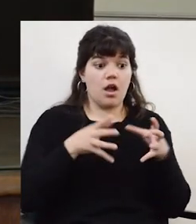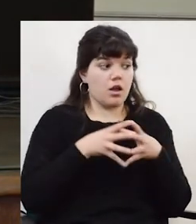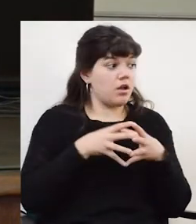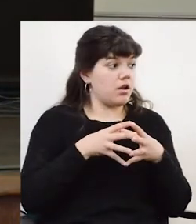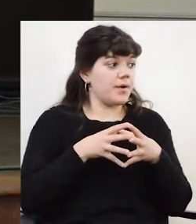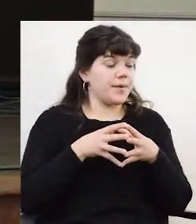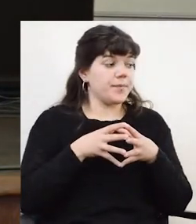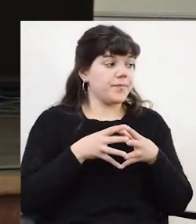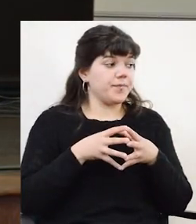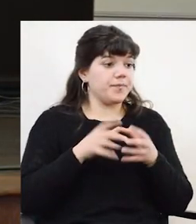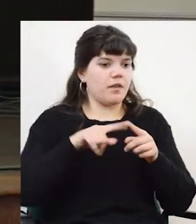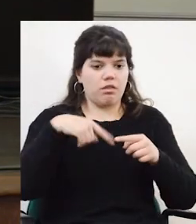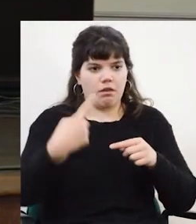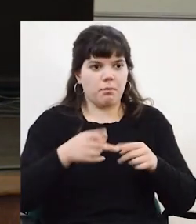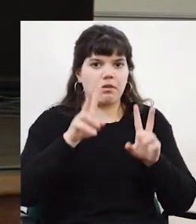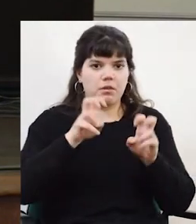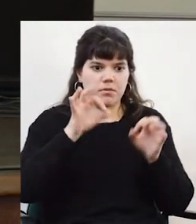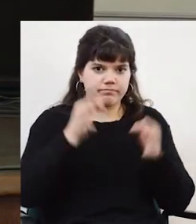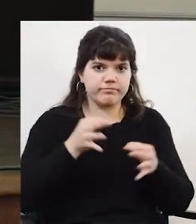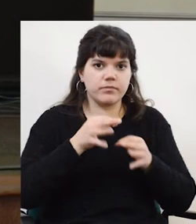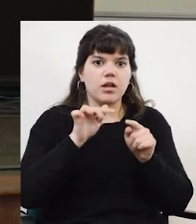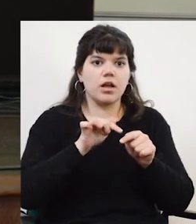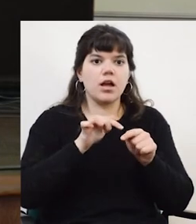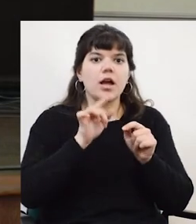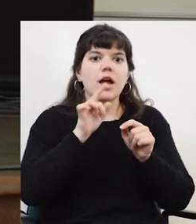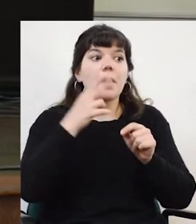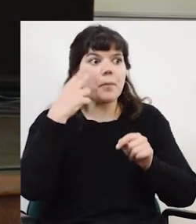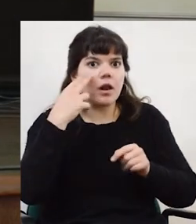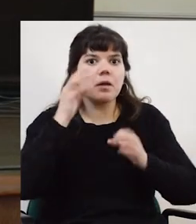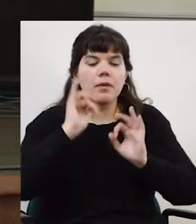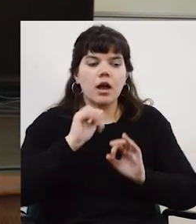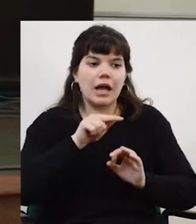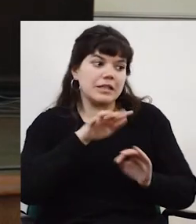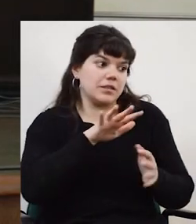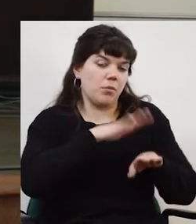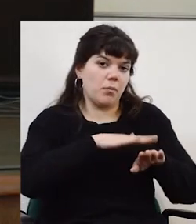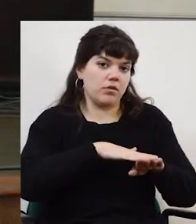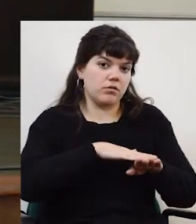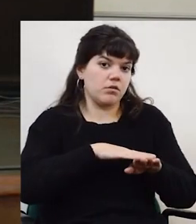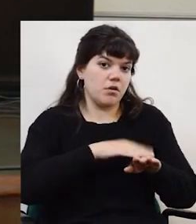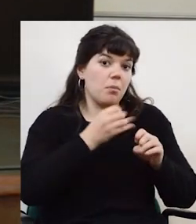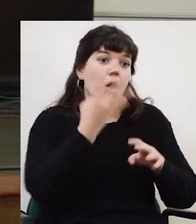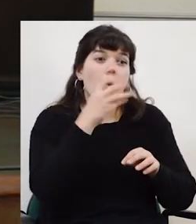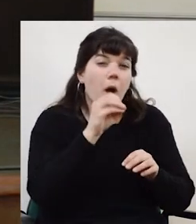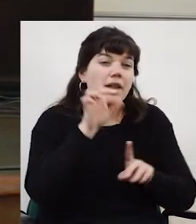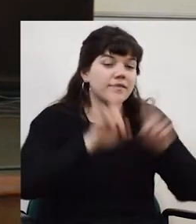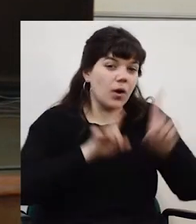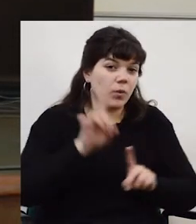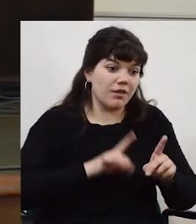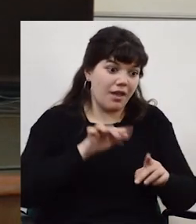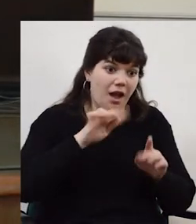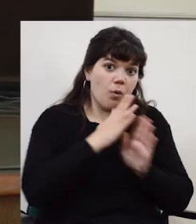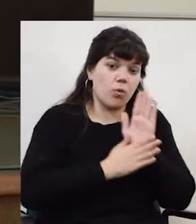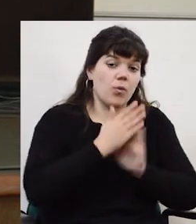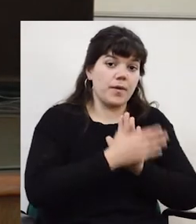otra pregunta después implícita, pero tiene un problema en ese sentido. Son 40 universidades de la